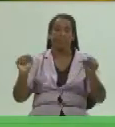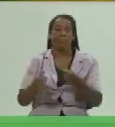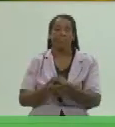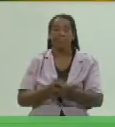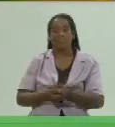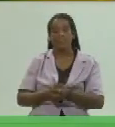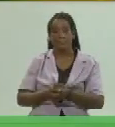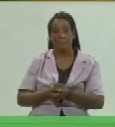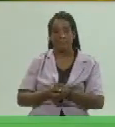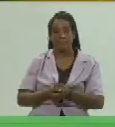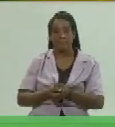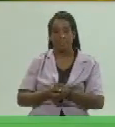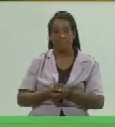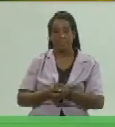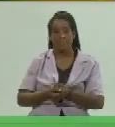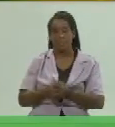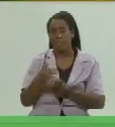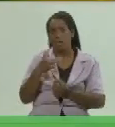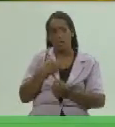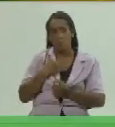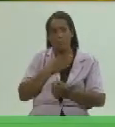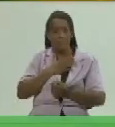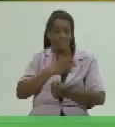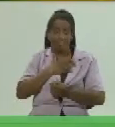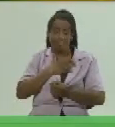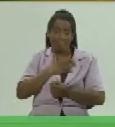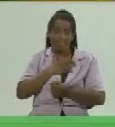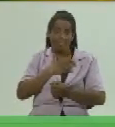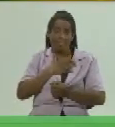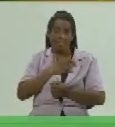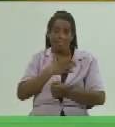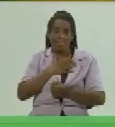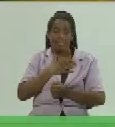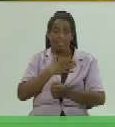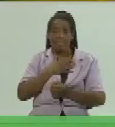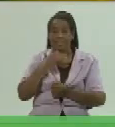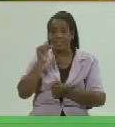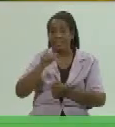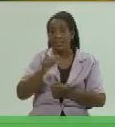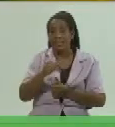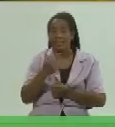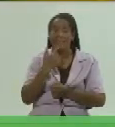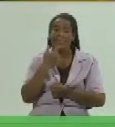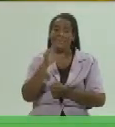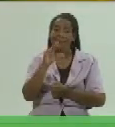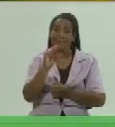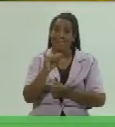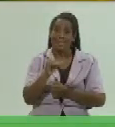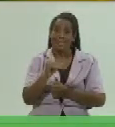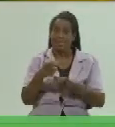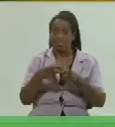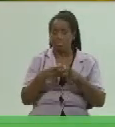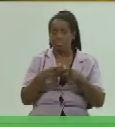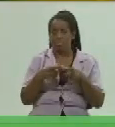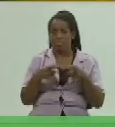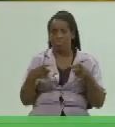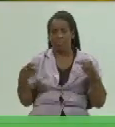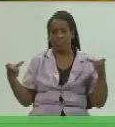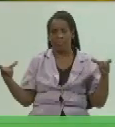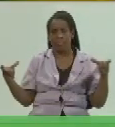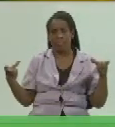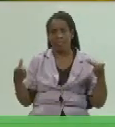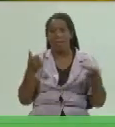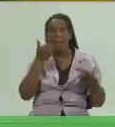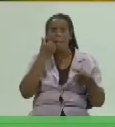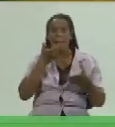producciones y yo en este sentido yo creo que aquí hay que hay que decir que hay que incrementar las ofertas y